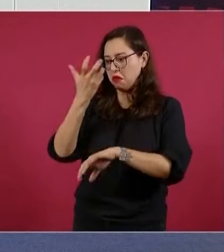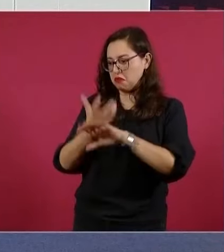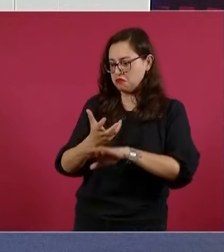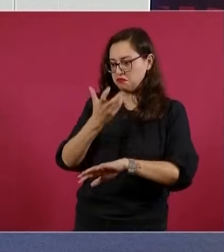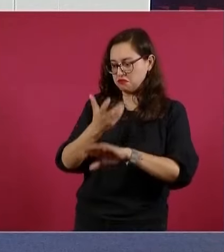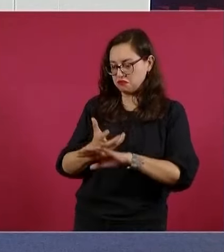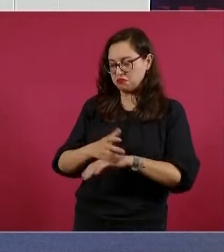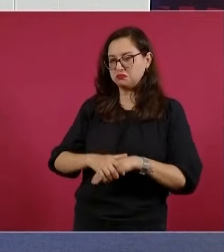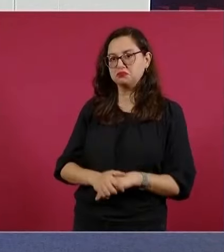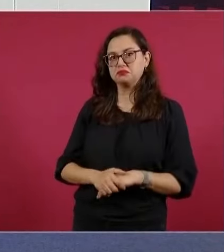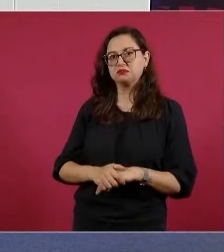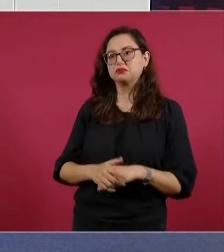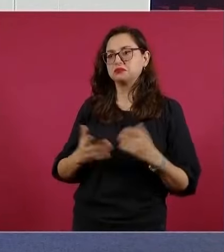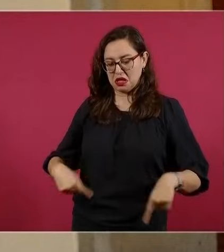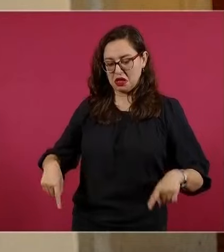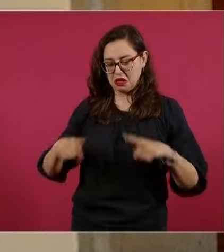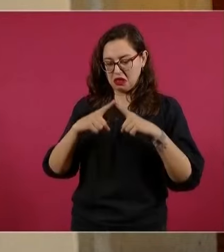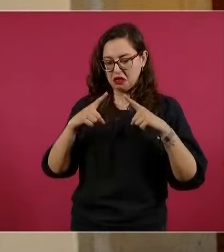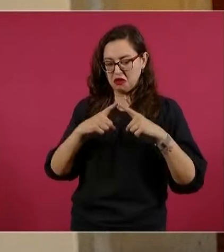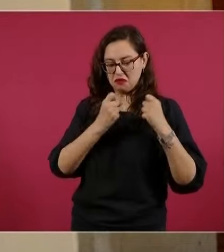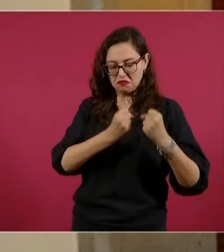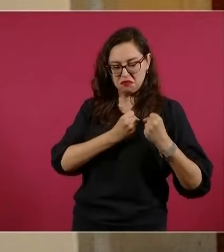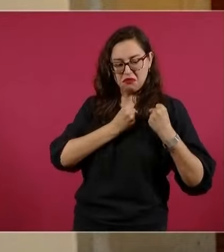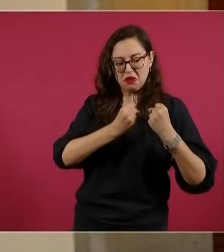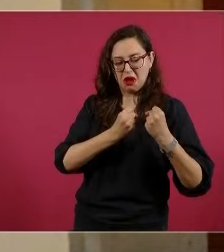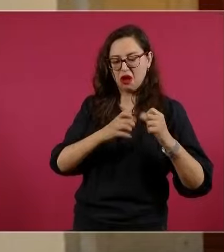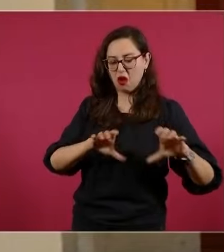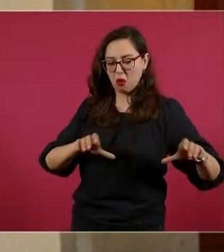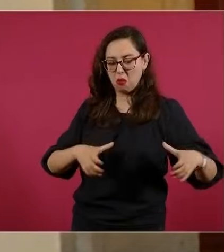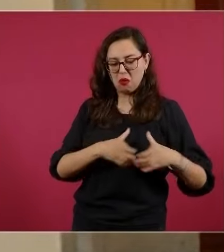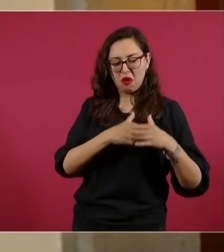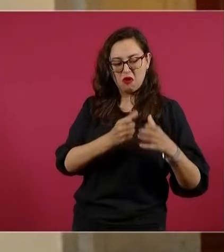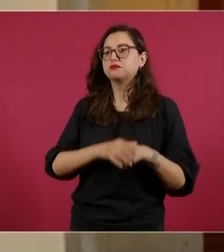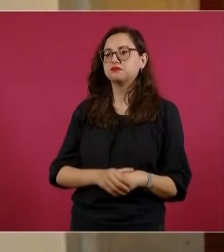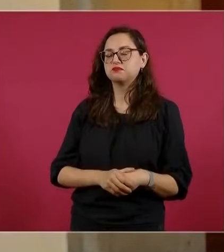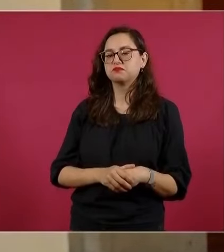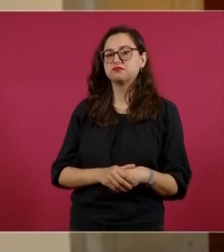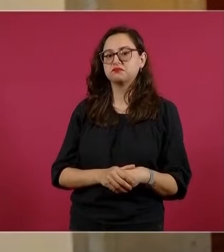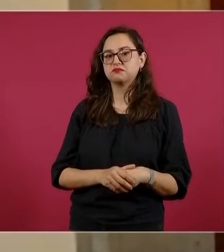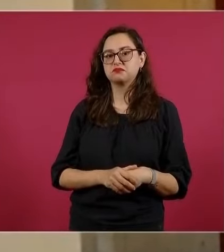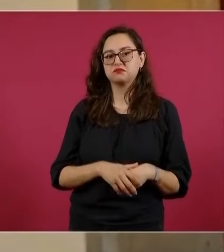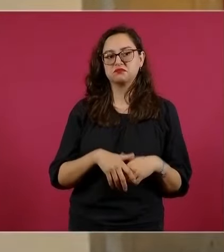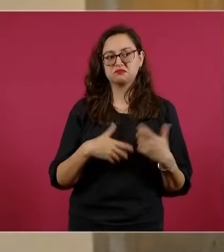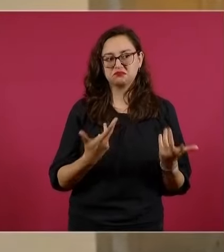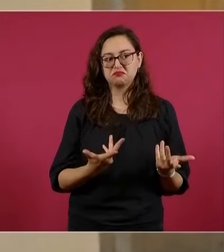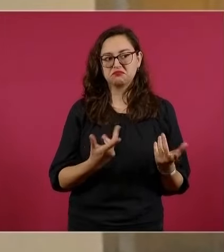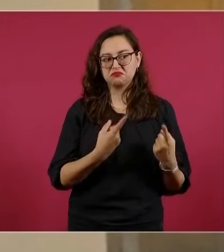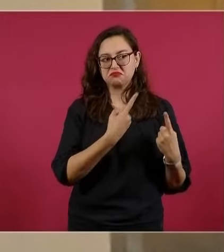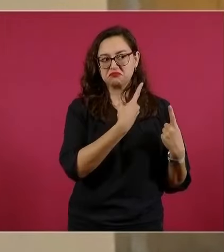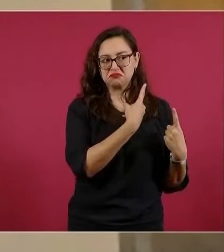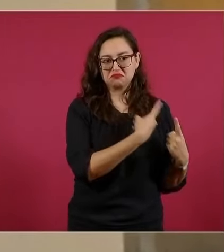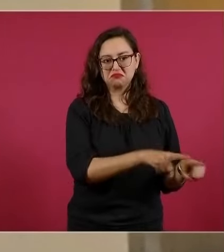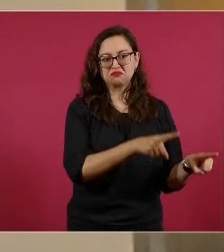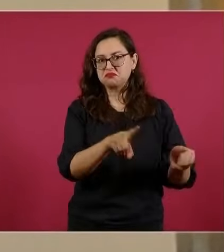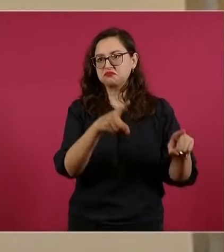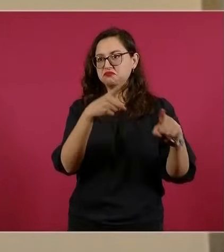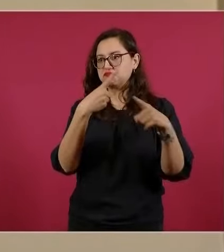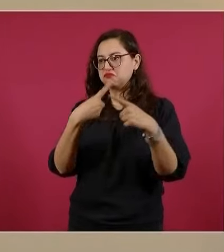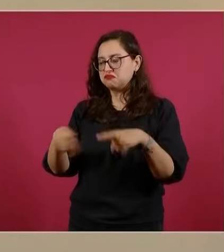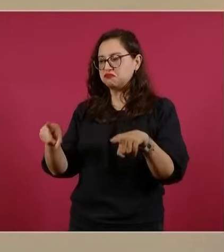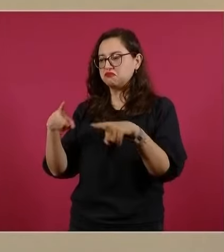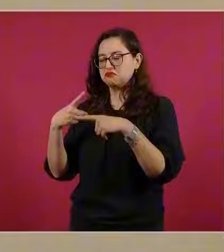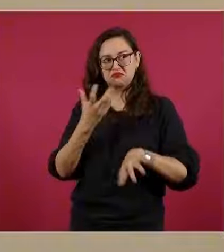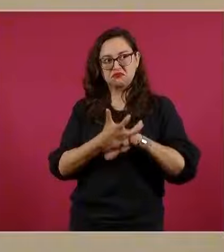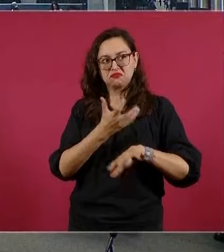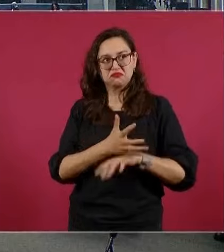fortalecen nuestras iglesias, nuestras comunidades y colorean todos los trazos de la vida de